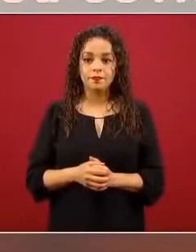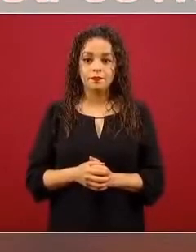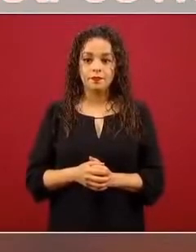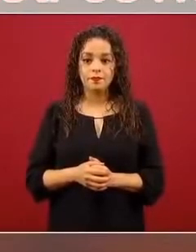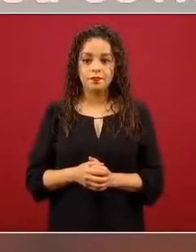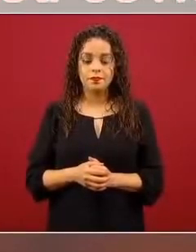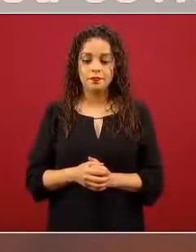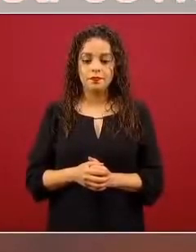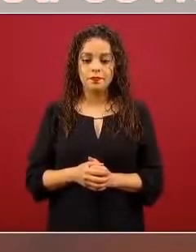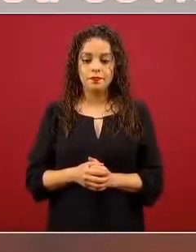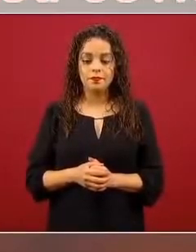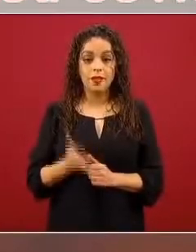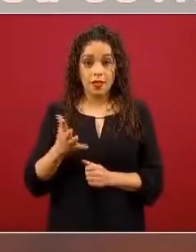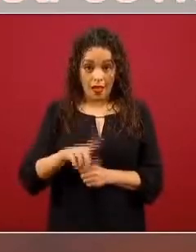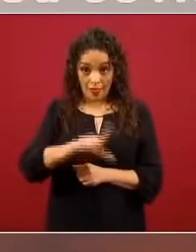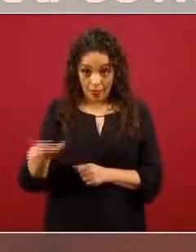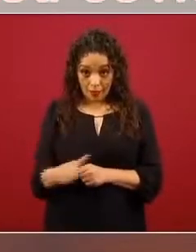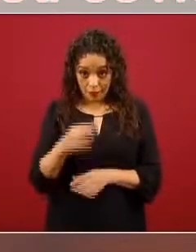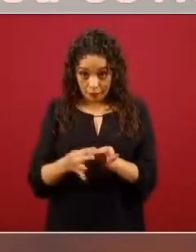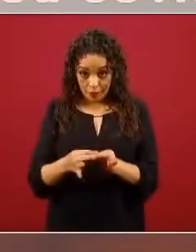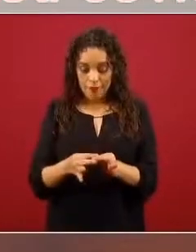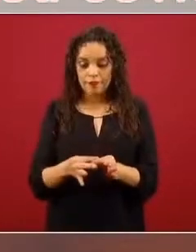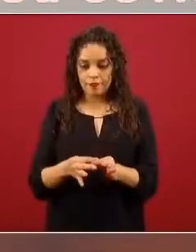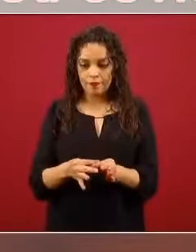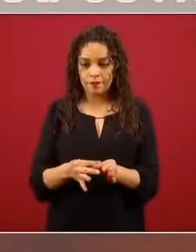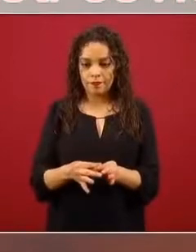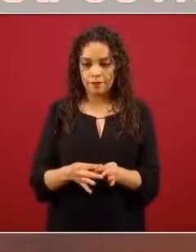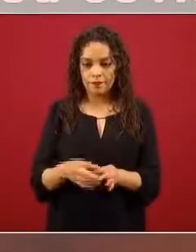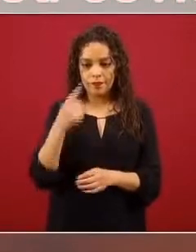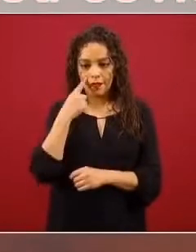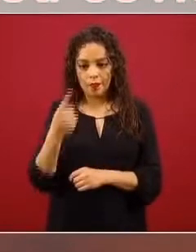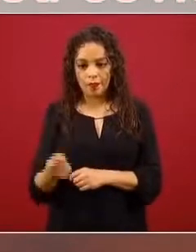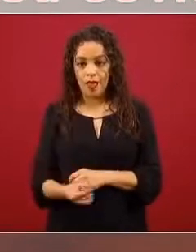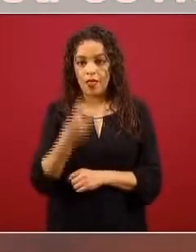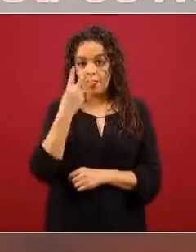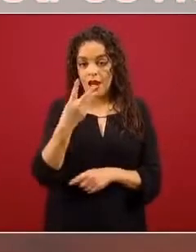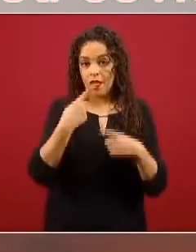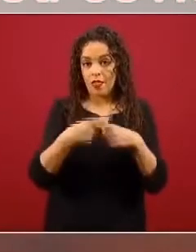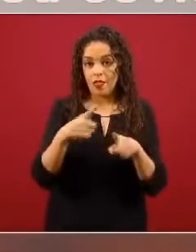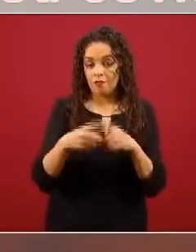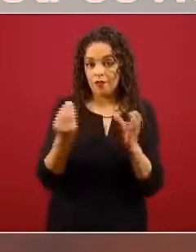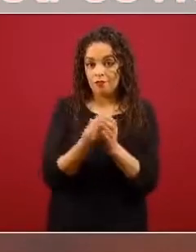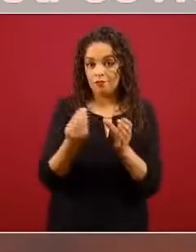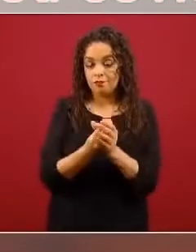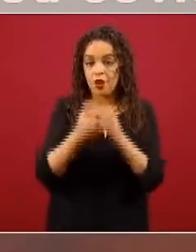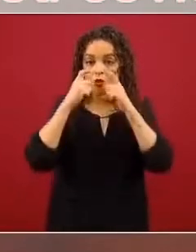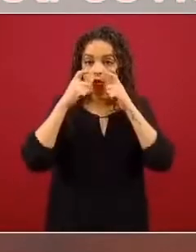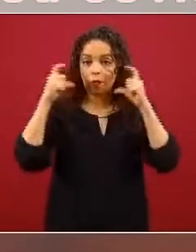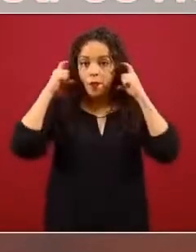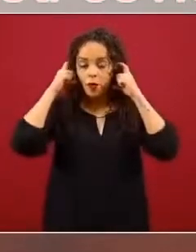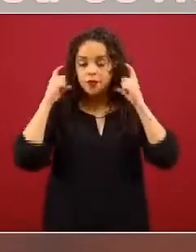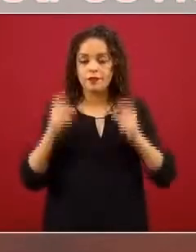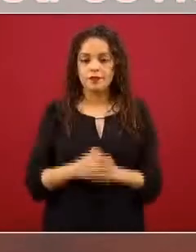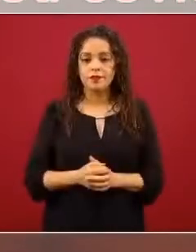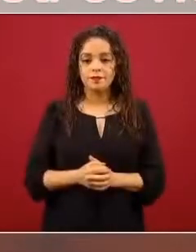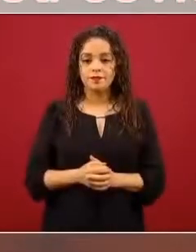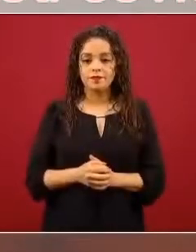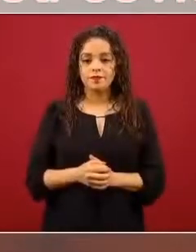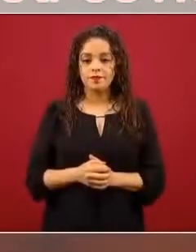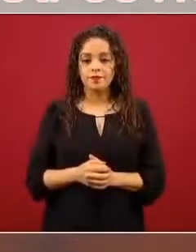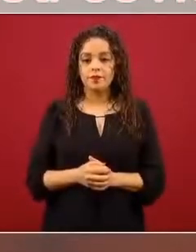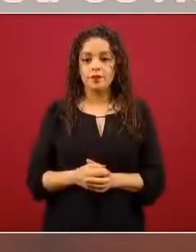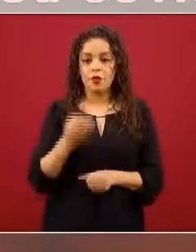Y entonces voy a sacar mis tres tipos de cubrebocas. Entonces, traigo un cubrebocas, una